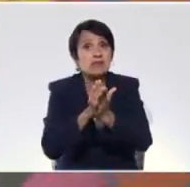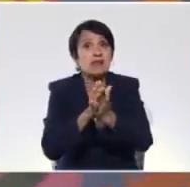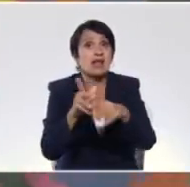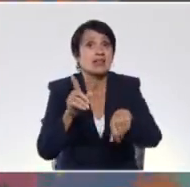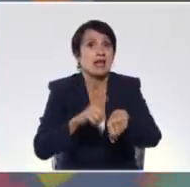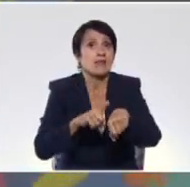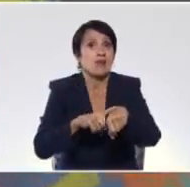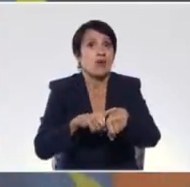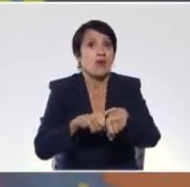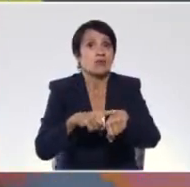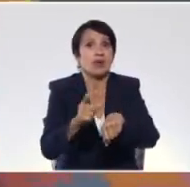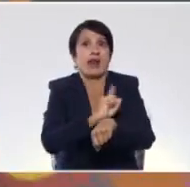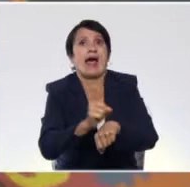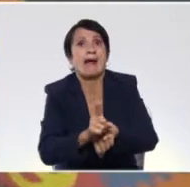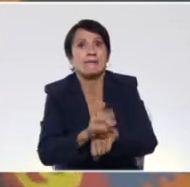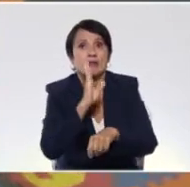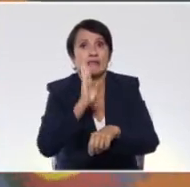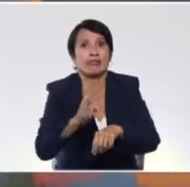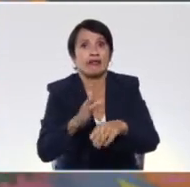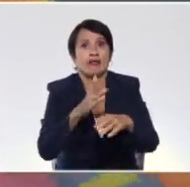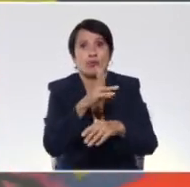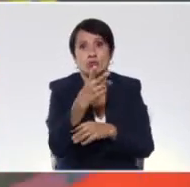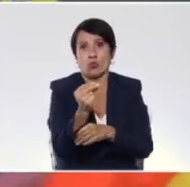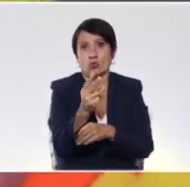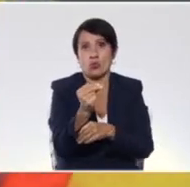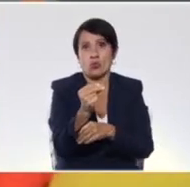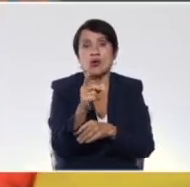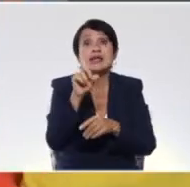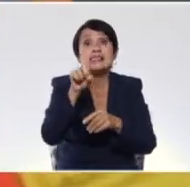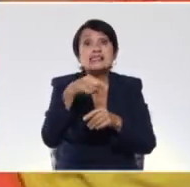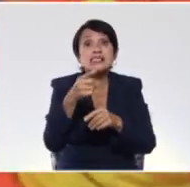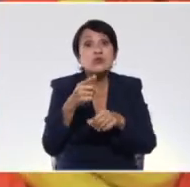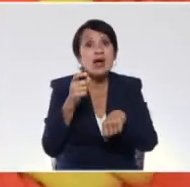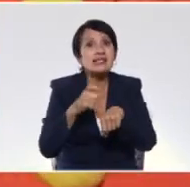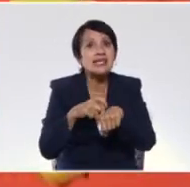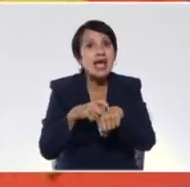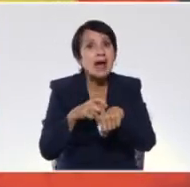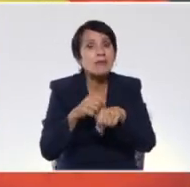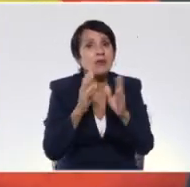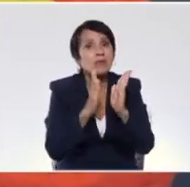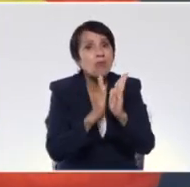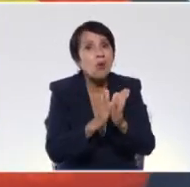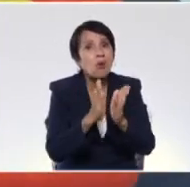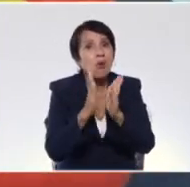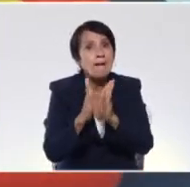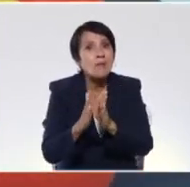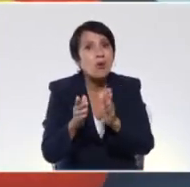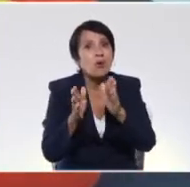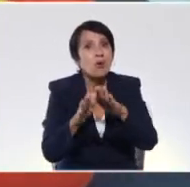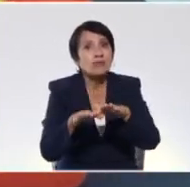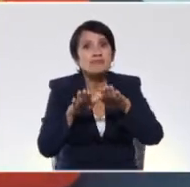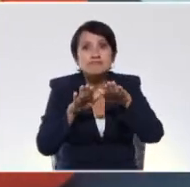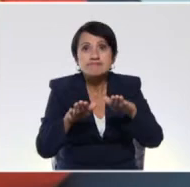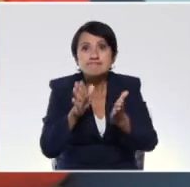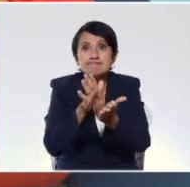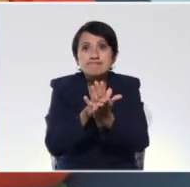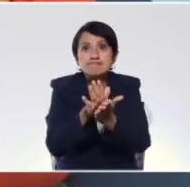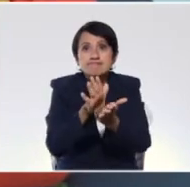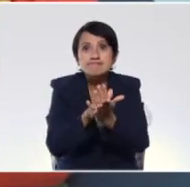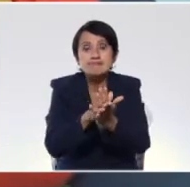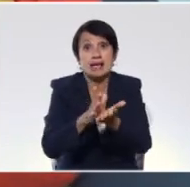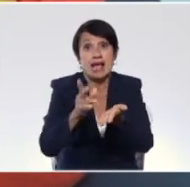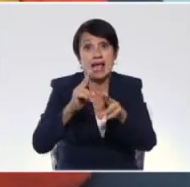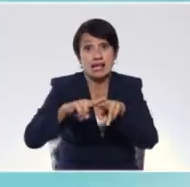tiempo, no la tenemos que hacer toda de una sola vez, no vamos a tomar el tiempo necesario para que la niña escriba